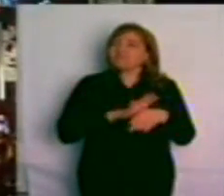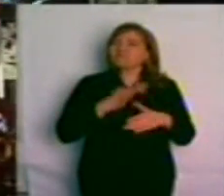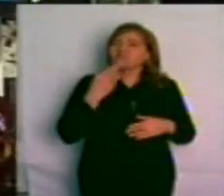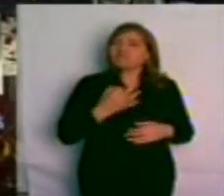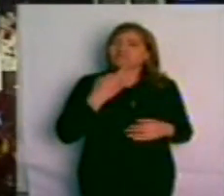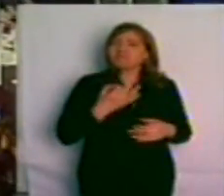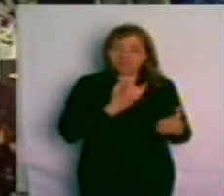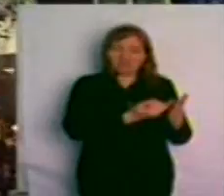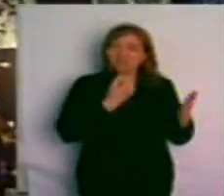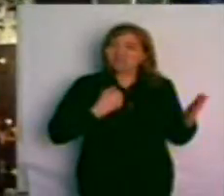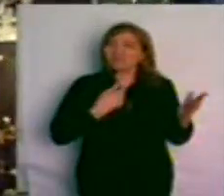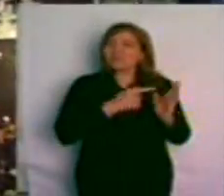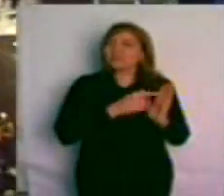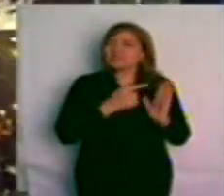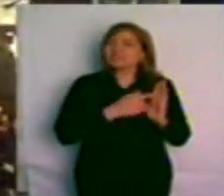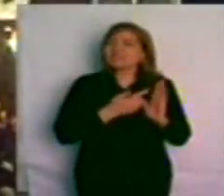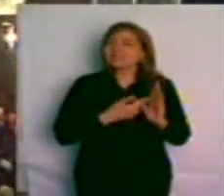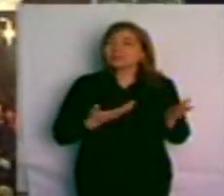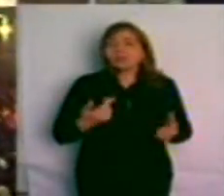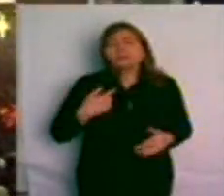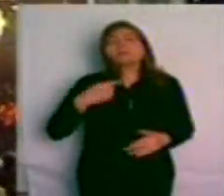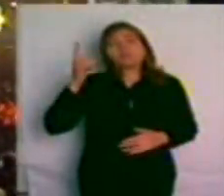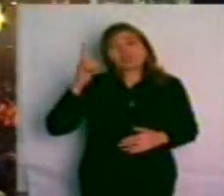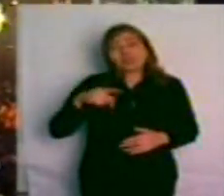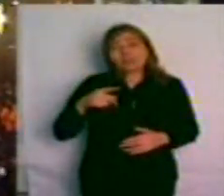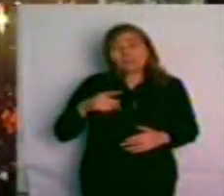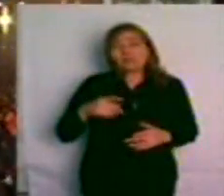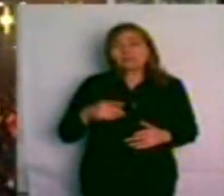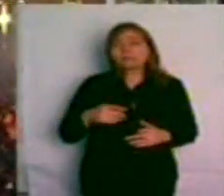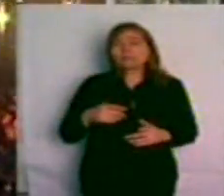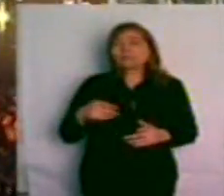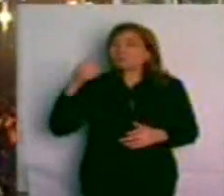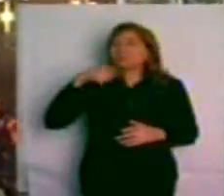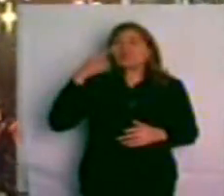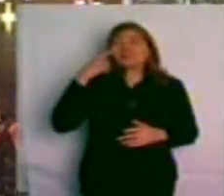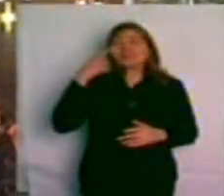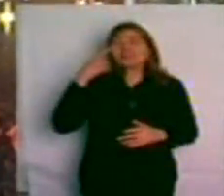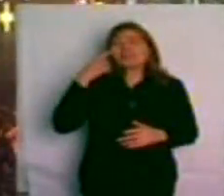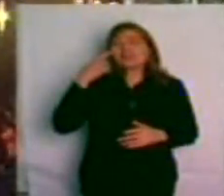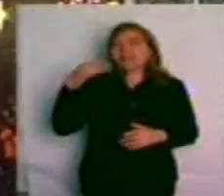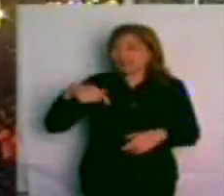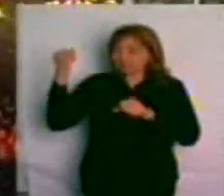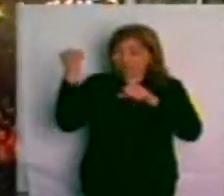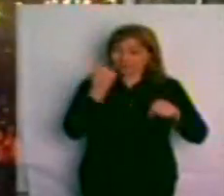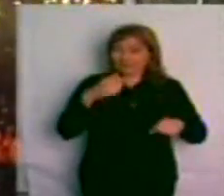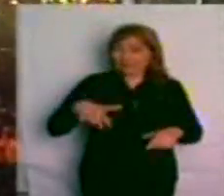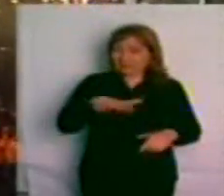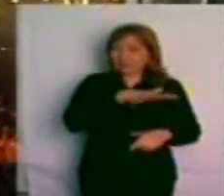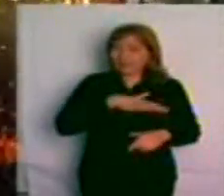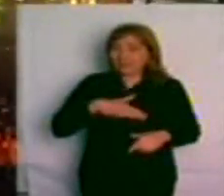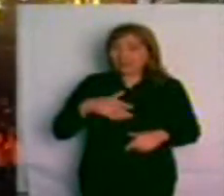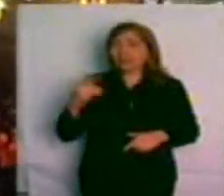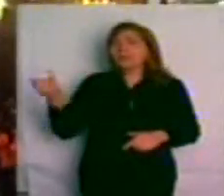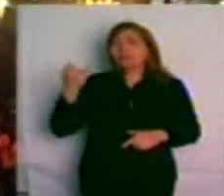Y también me decía recién el intendente de Vicente López lo